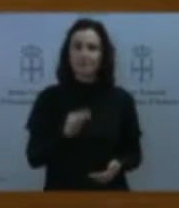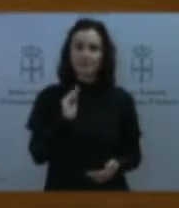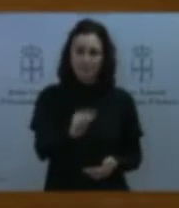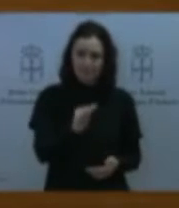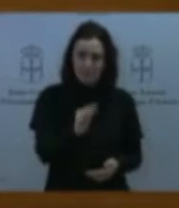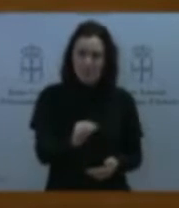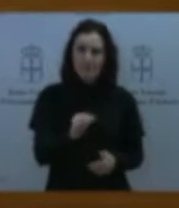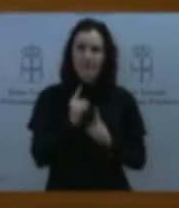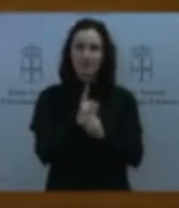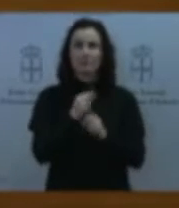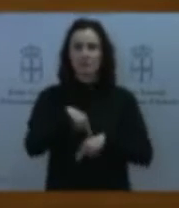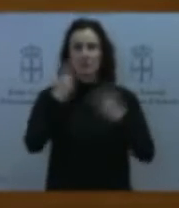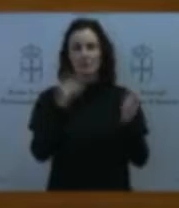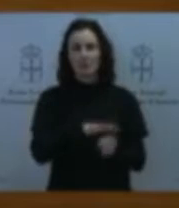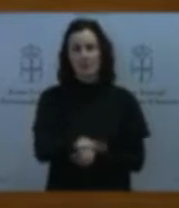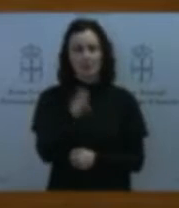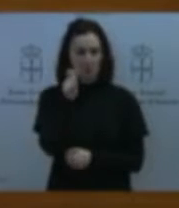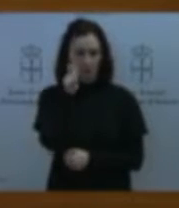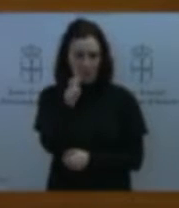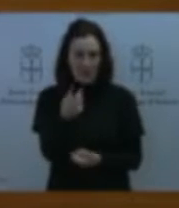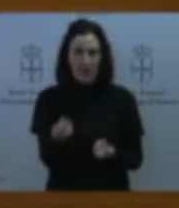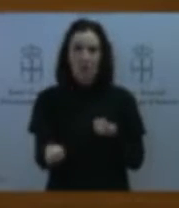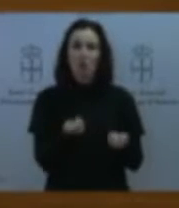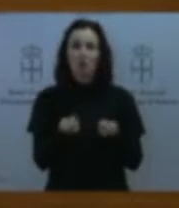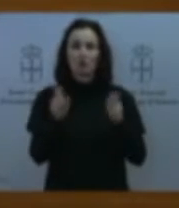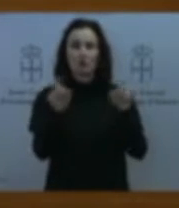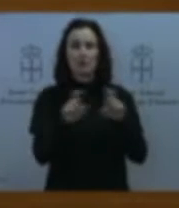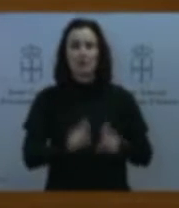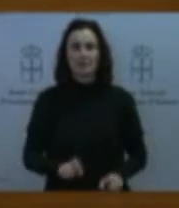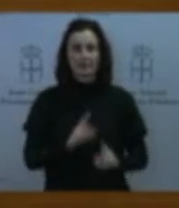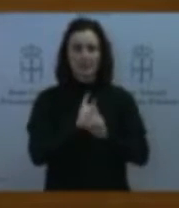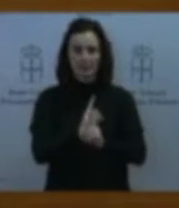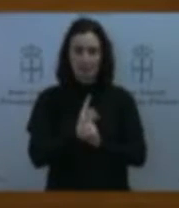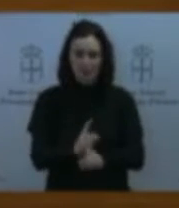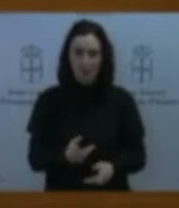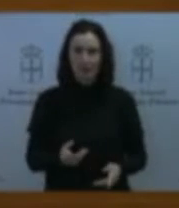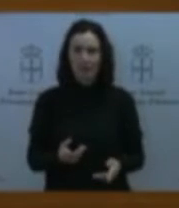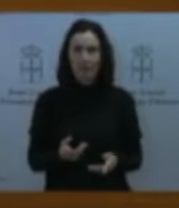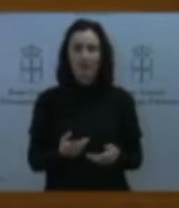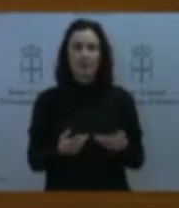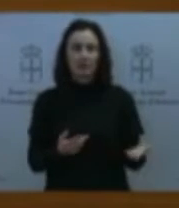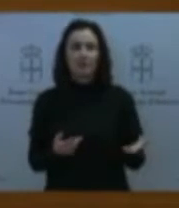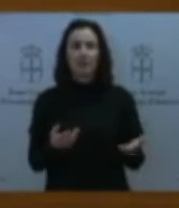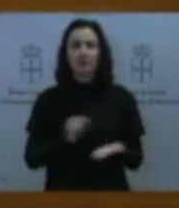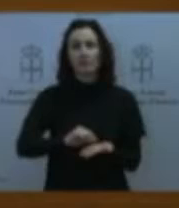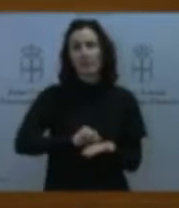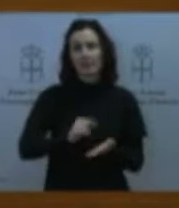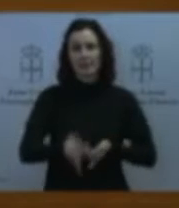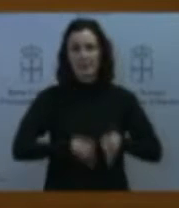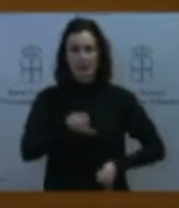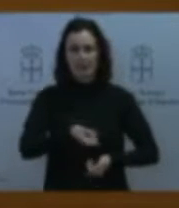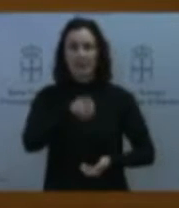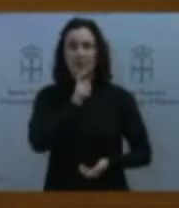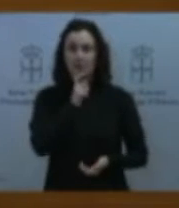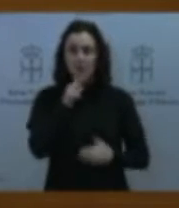del control de las empresas de transporte, de cómo está la oficina de la bicicleta y en qué punto de tramitación se encuentra y de